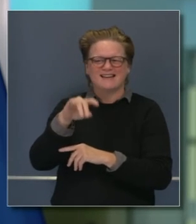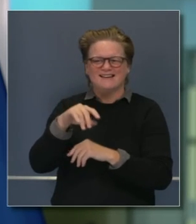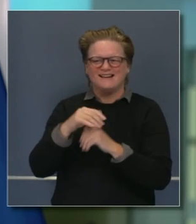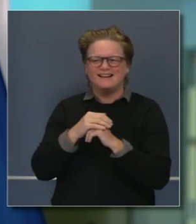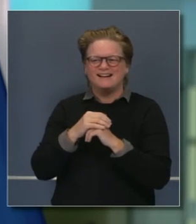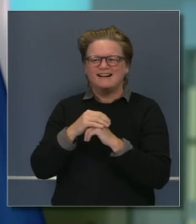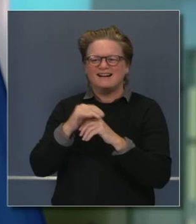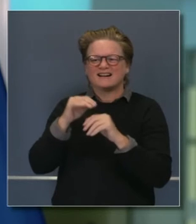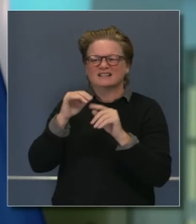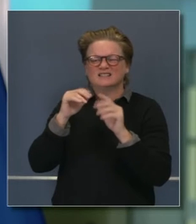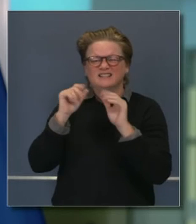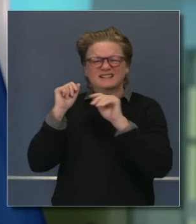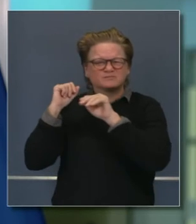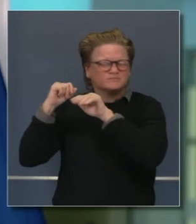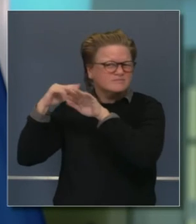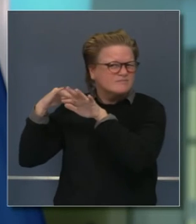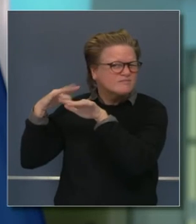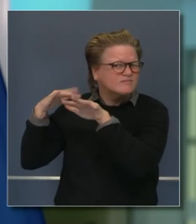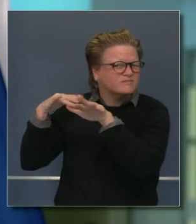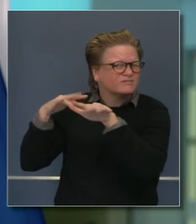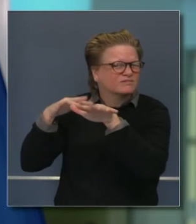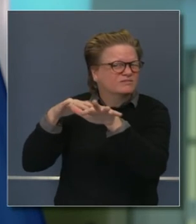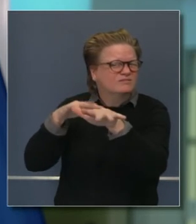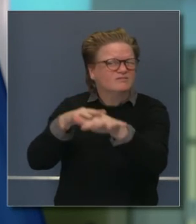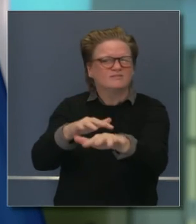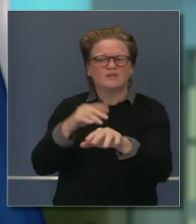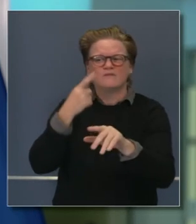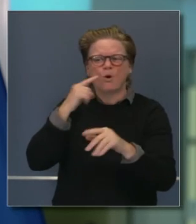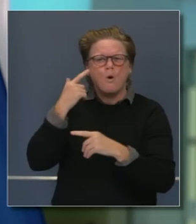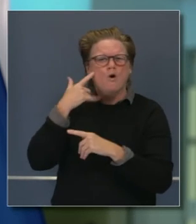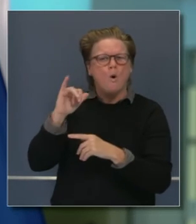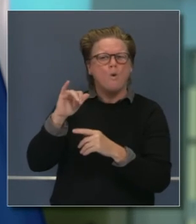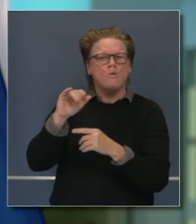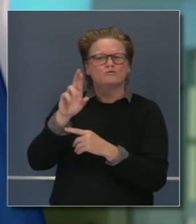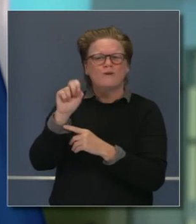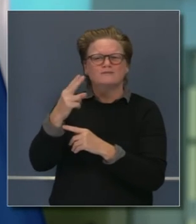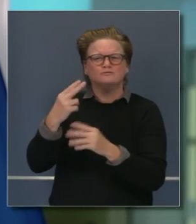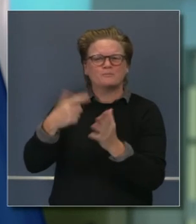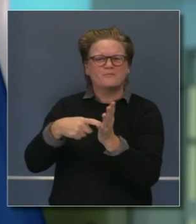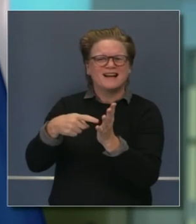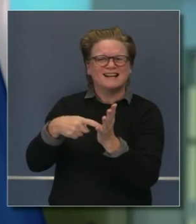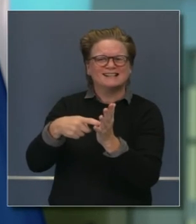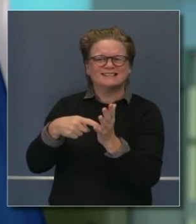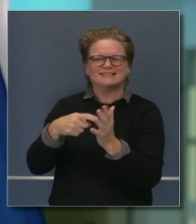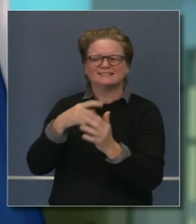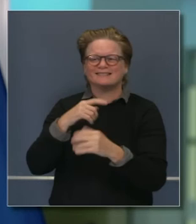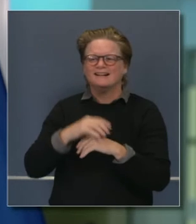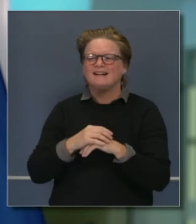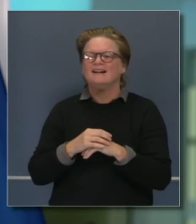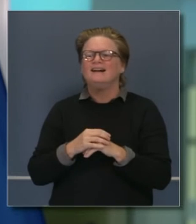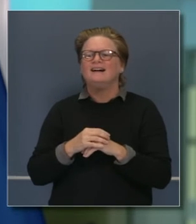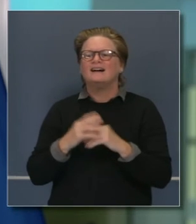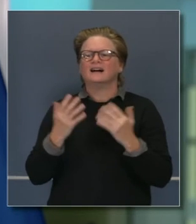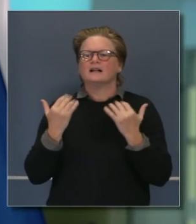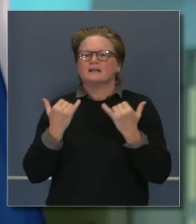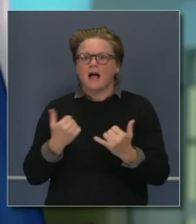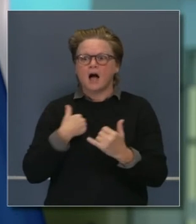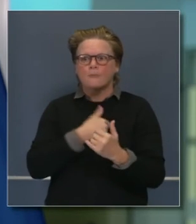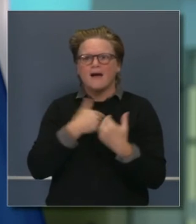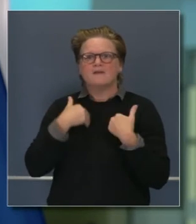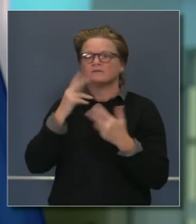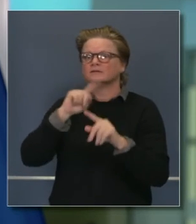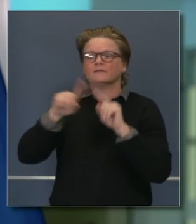Miles de californianos en ese entonces. Y ahora el talento que tenemos, personas que han venido a buscar